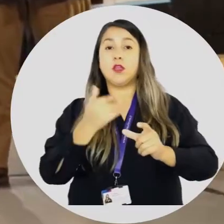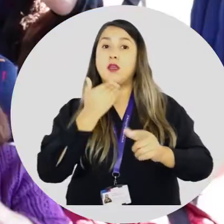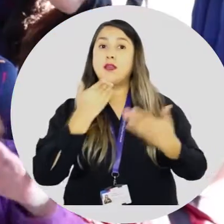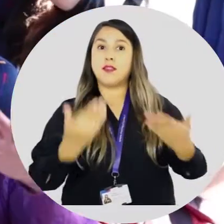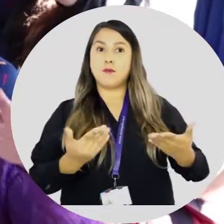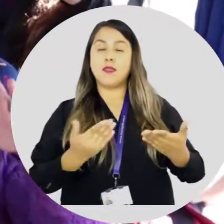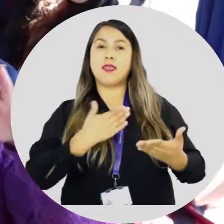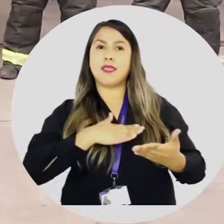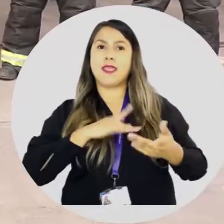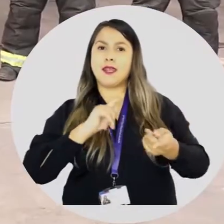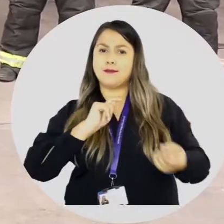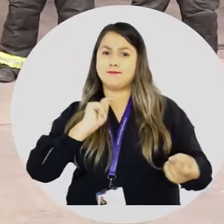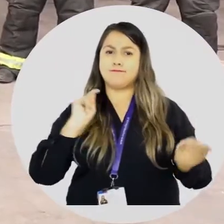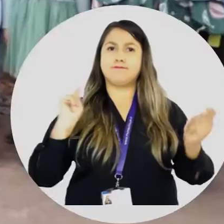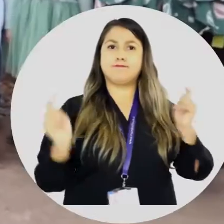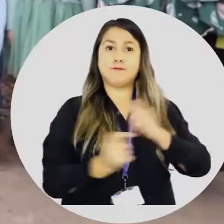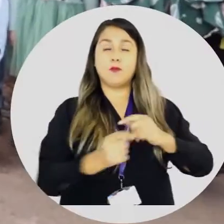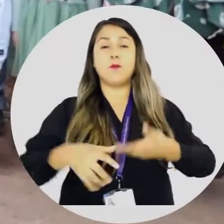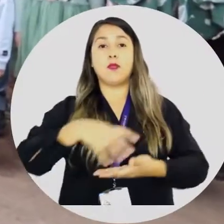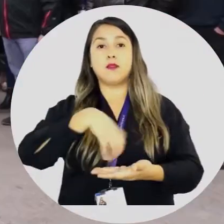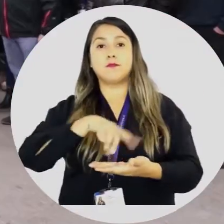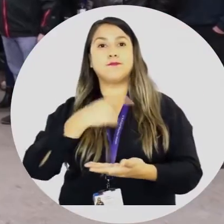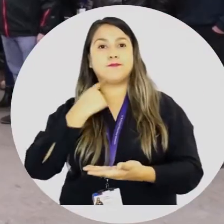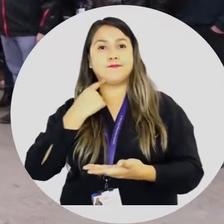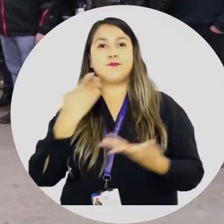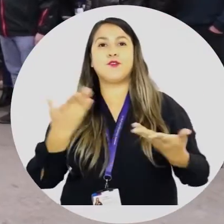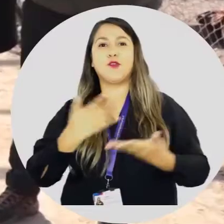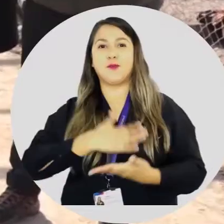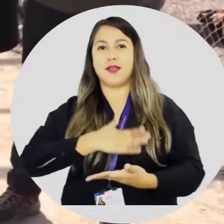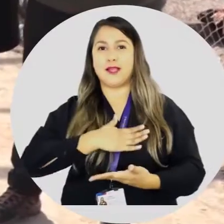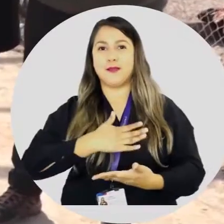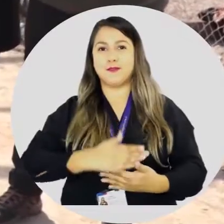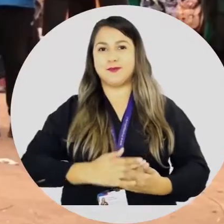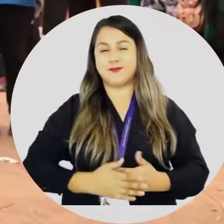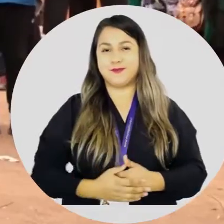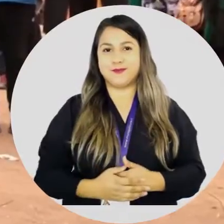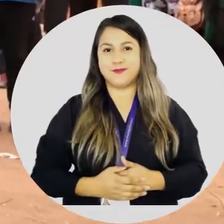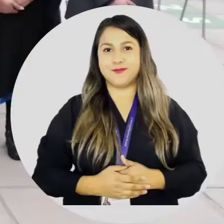tiempo, busque transformar a Quilicura como la queremos.